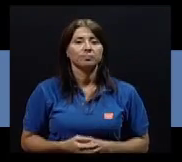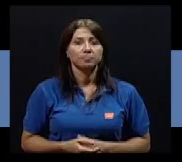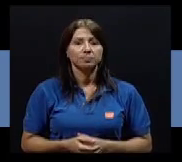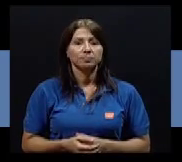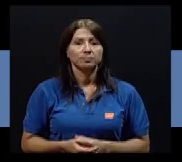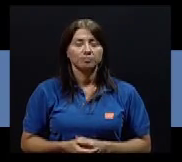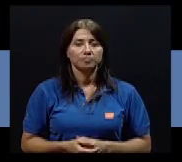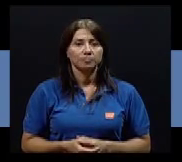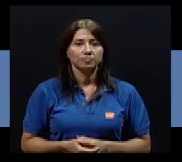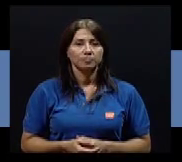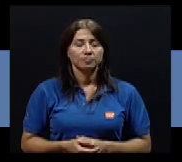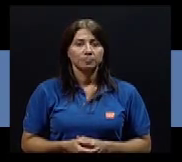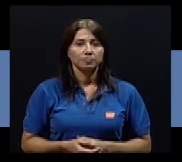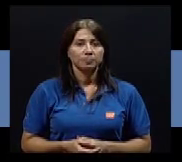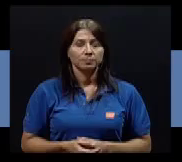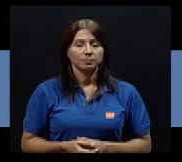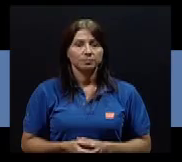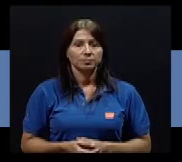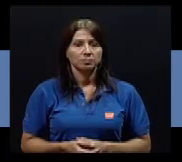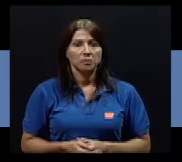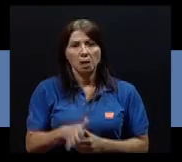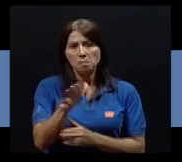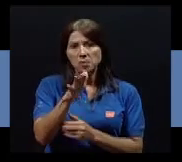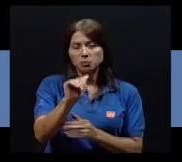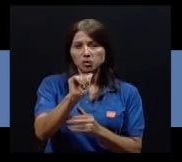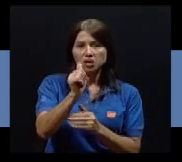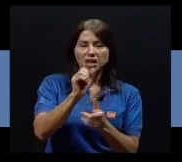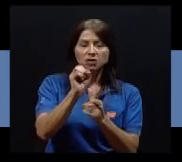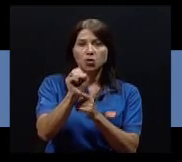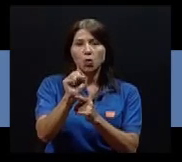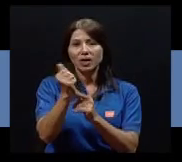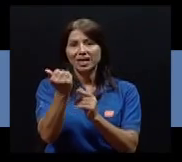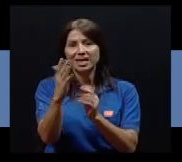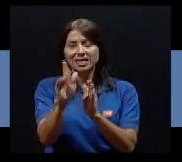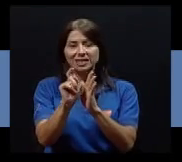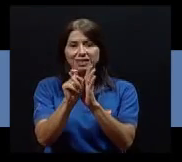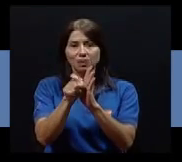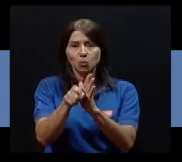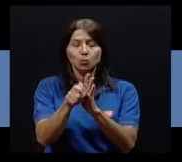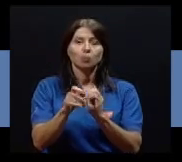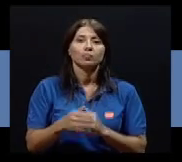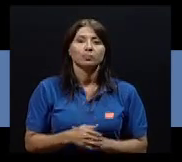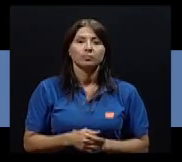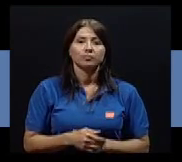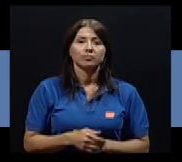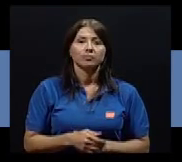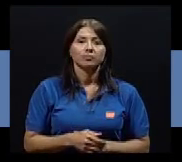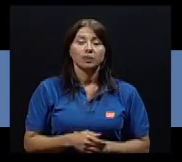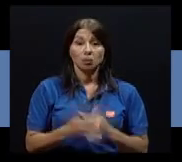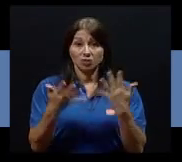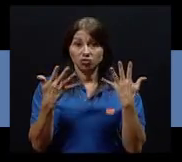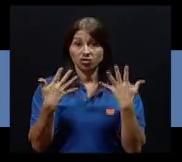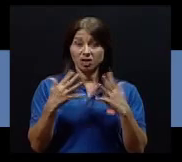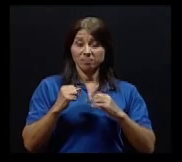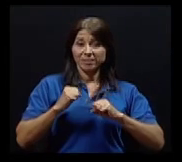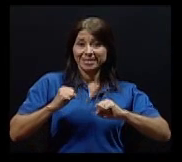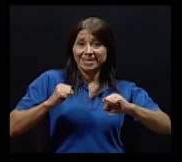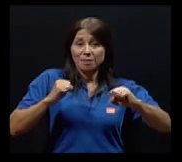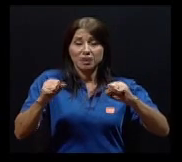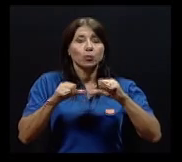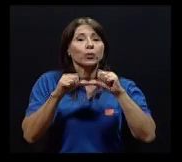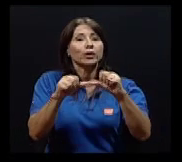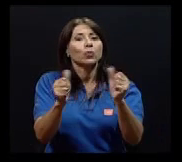juntas, se flexiona una pierna hacia atrás y se sostiene ahí con ayuda de la mano, por unos 10 a 15 segundos y luego se cambia de pierna.